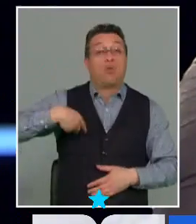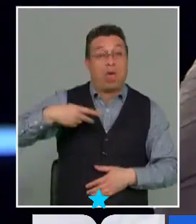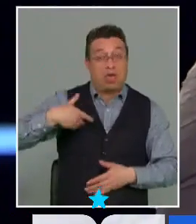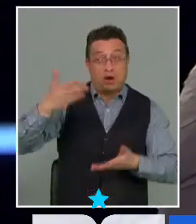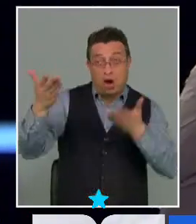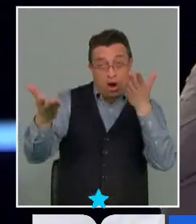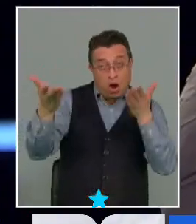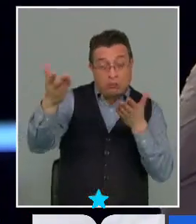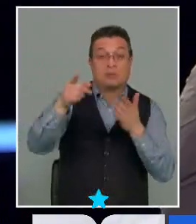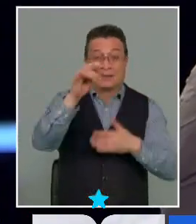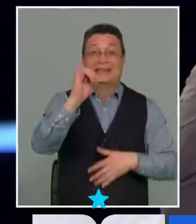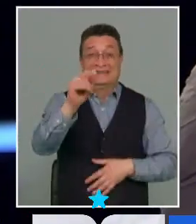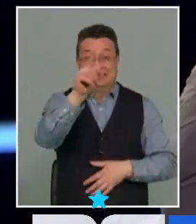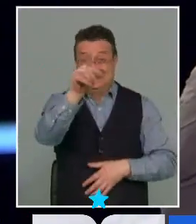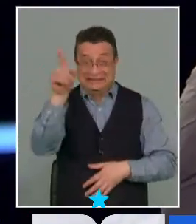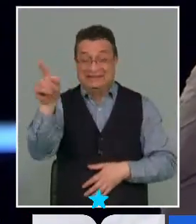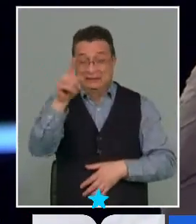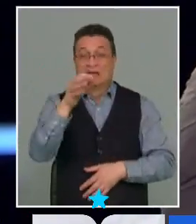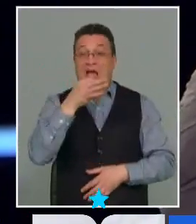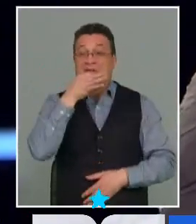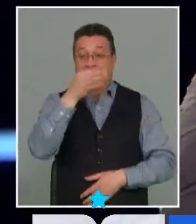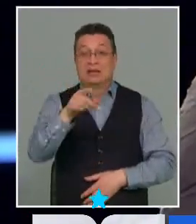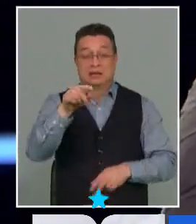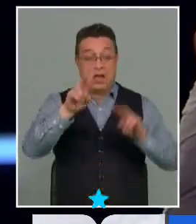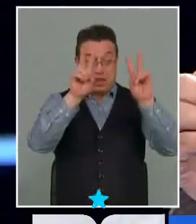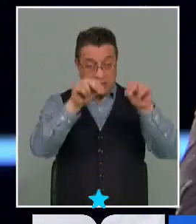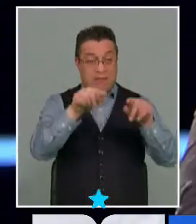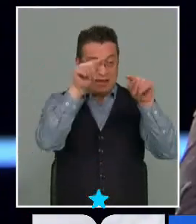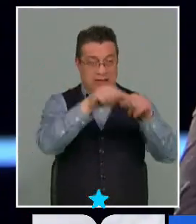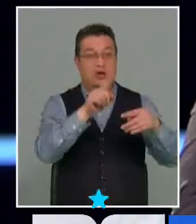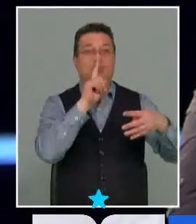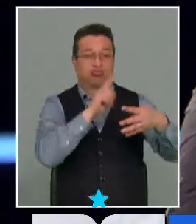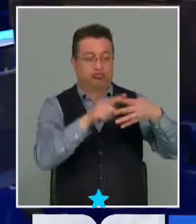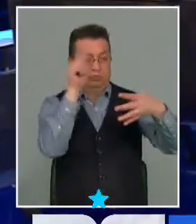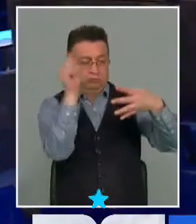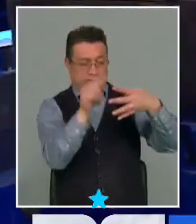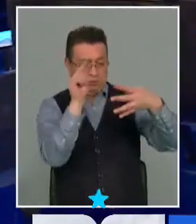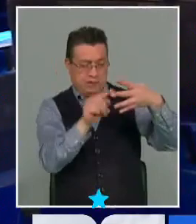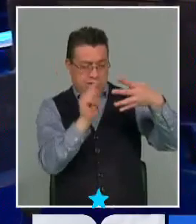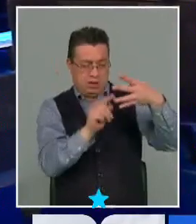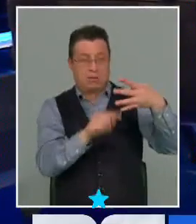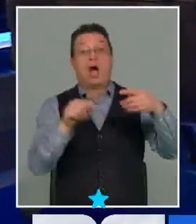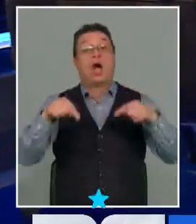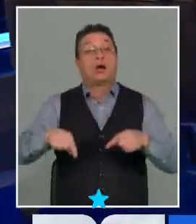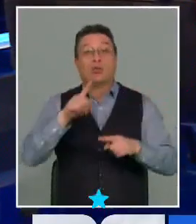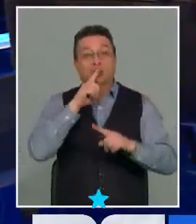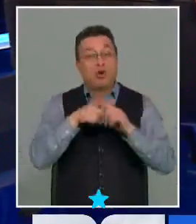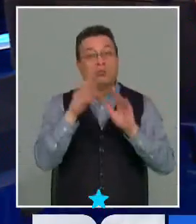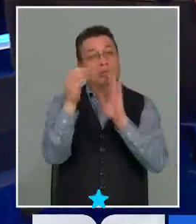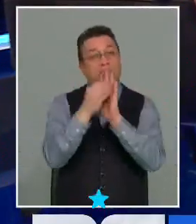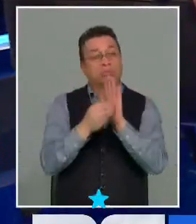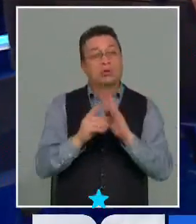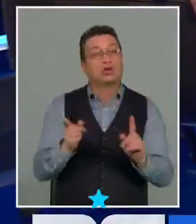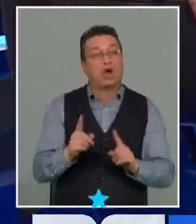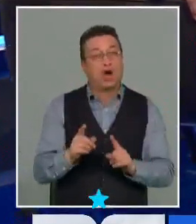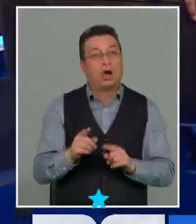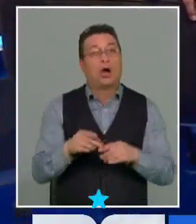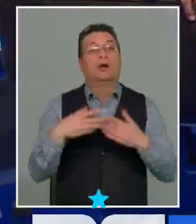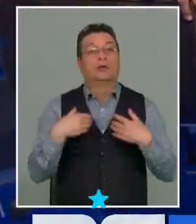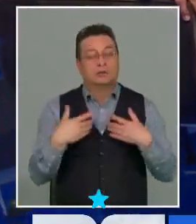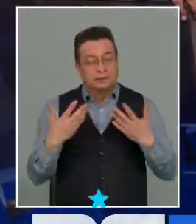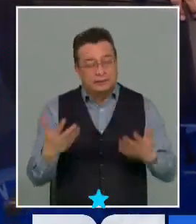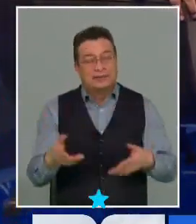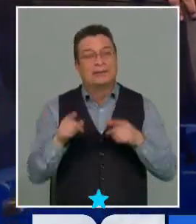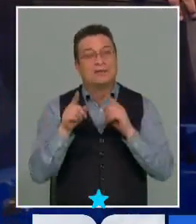etcétera donde si ellos dicen claro en estas materias y nombran las materias y acá no se nombran las materias y eso finalmente es lo que nosotros